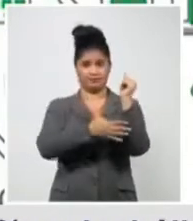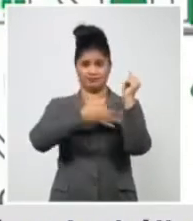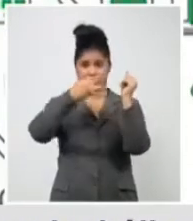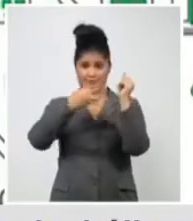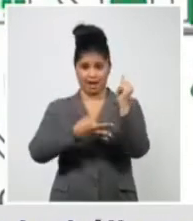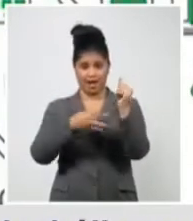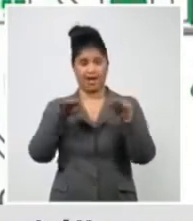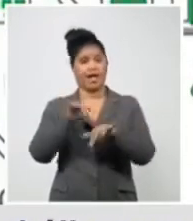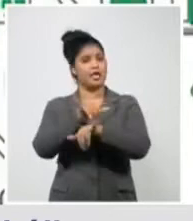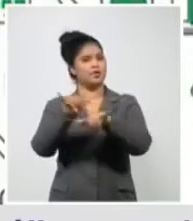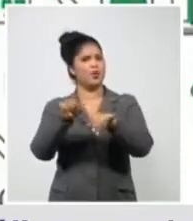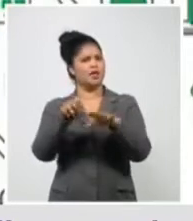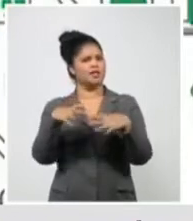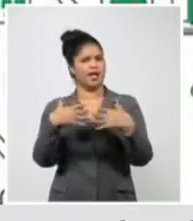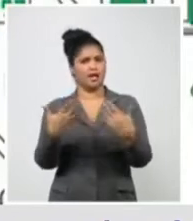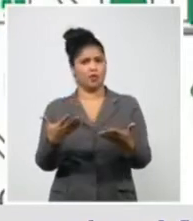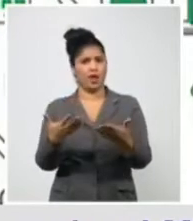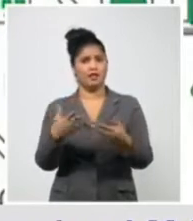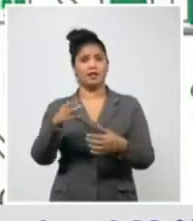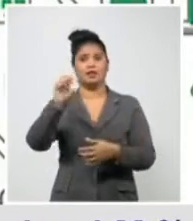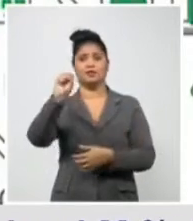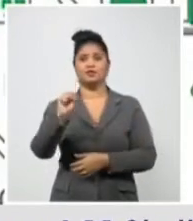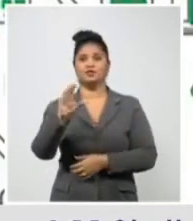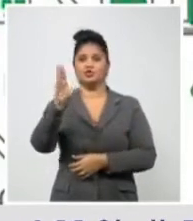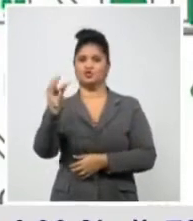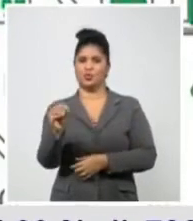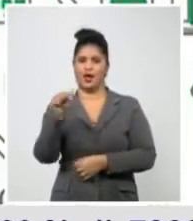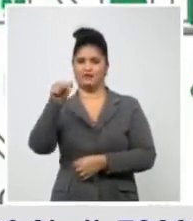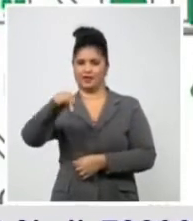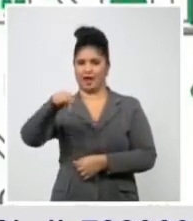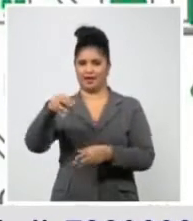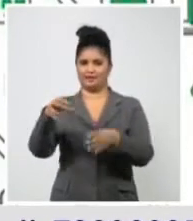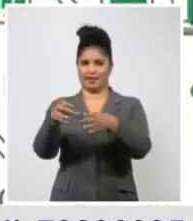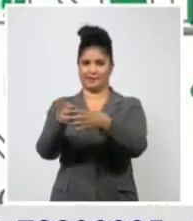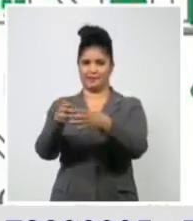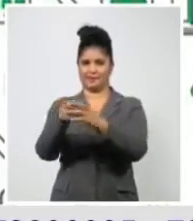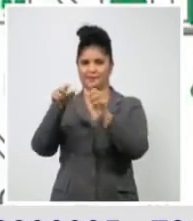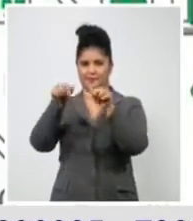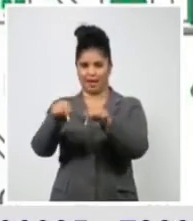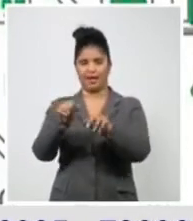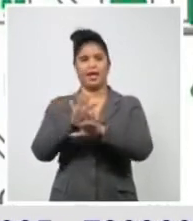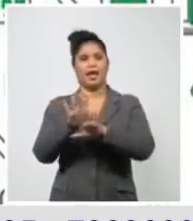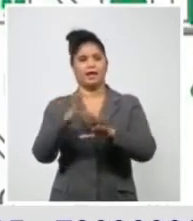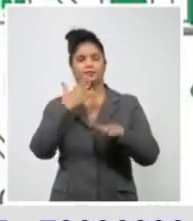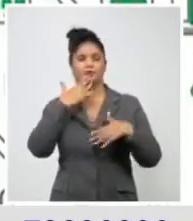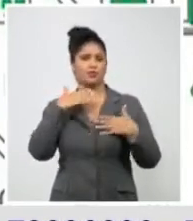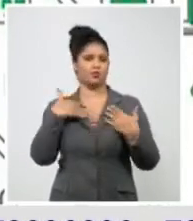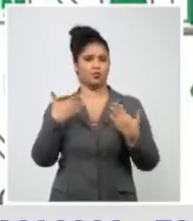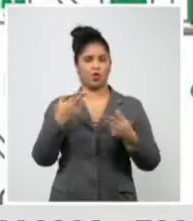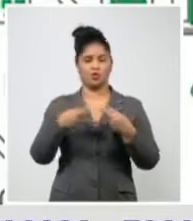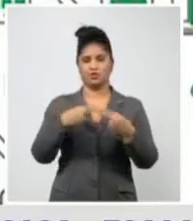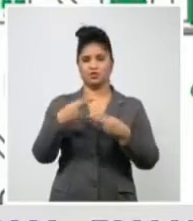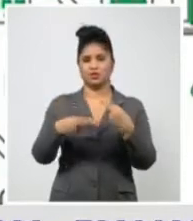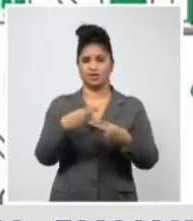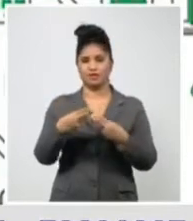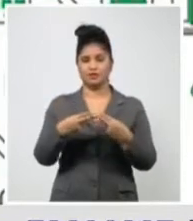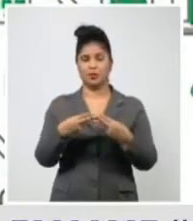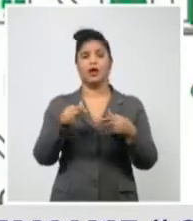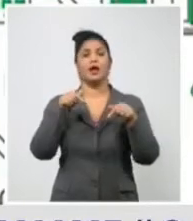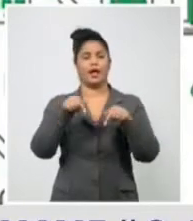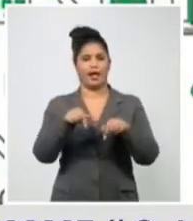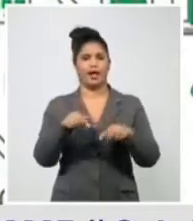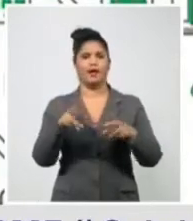sudafricana. Se detectó a través de la vigilancia que se lleva en puertos, aeropuertos,